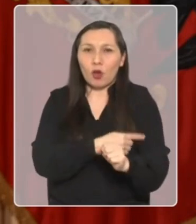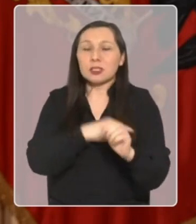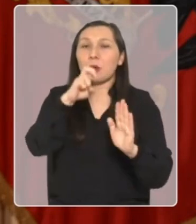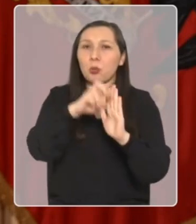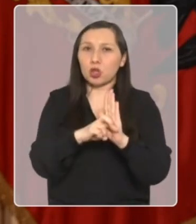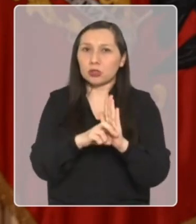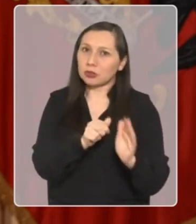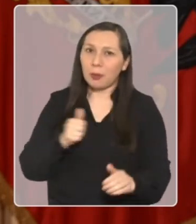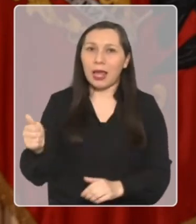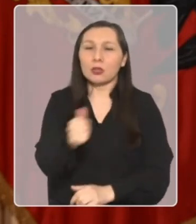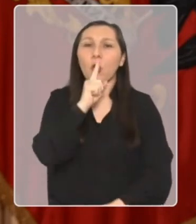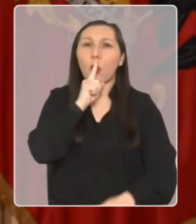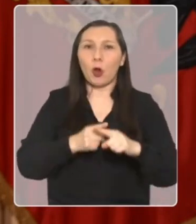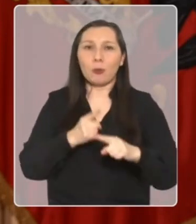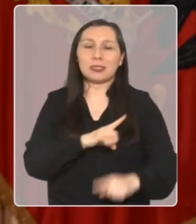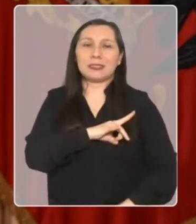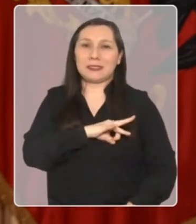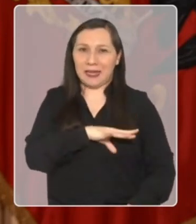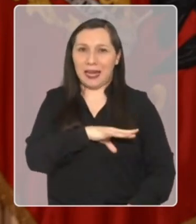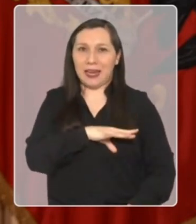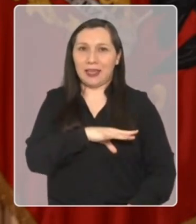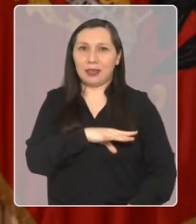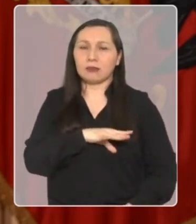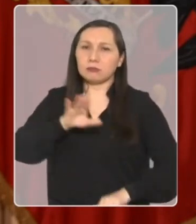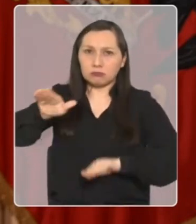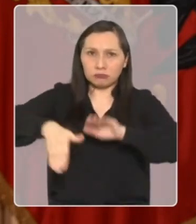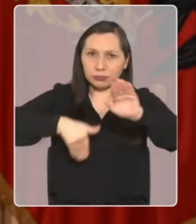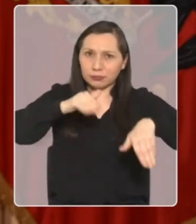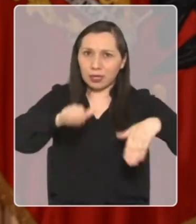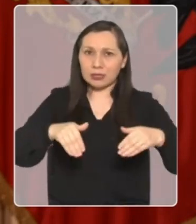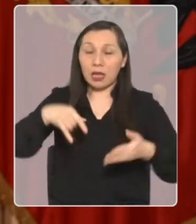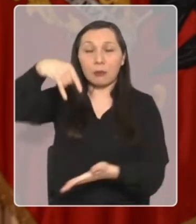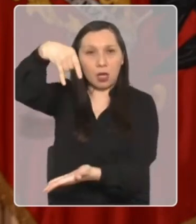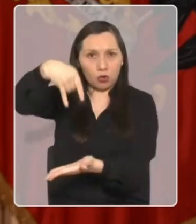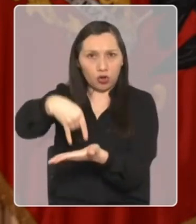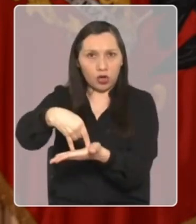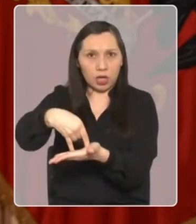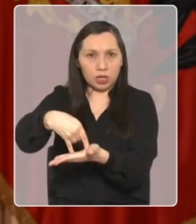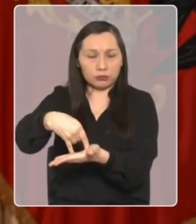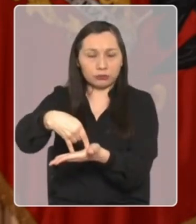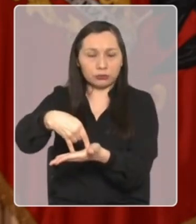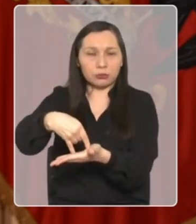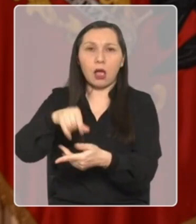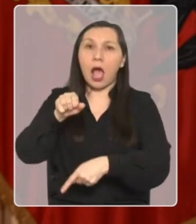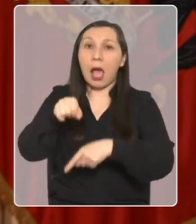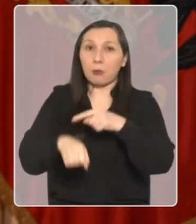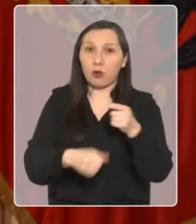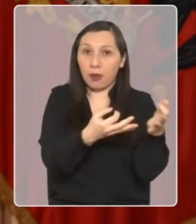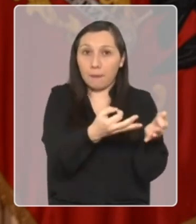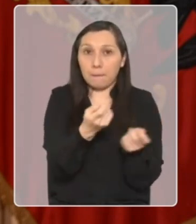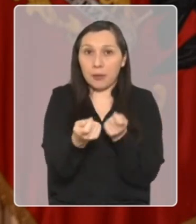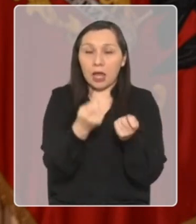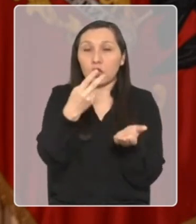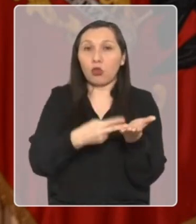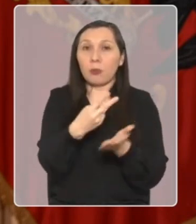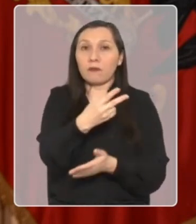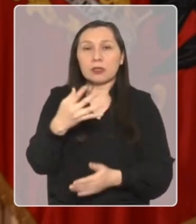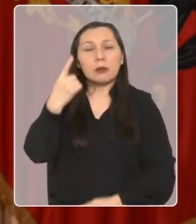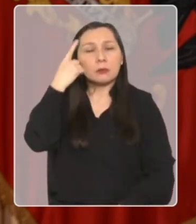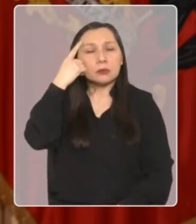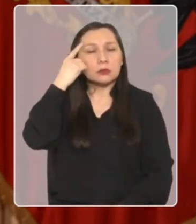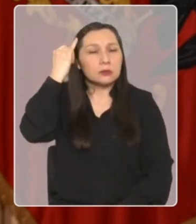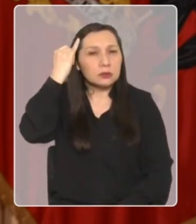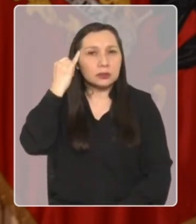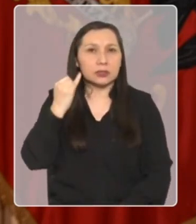fuerza en este proyecto común que se llama Chile y convoco al Congreso Nacional a aprobar este presupuesto